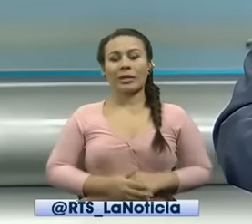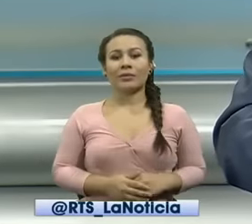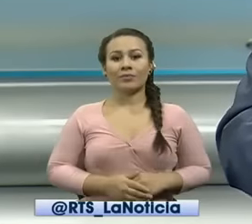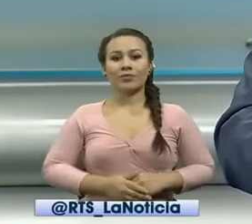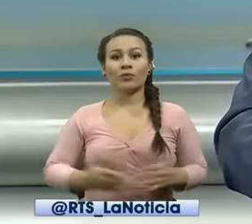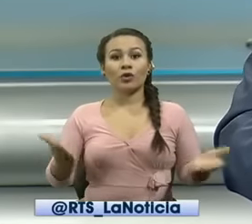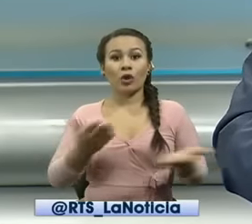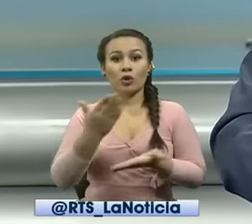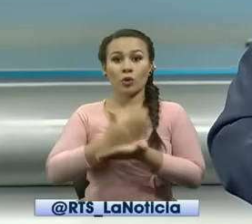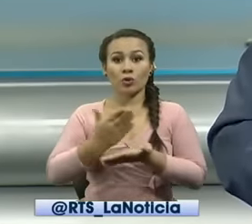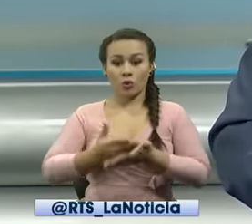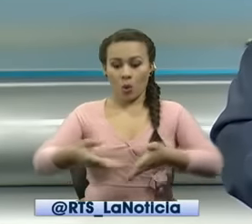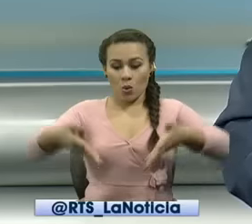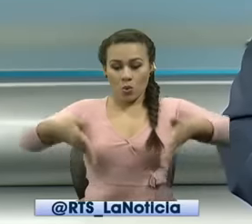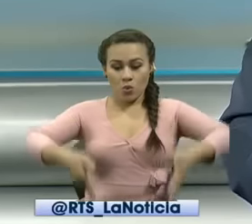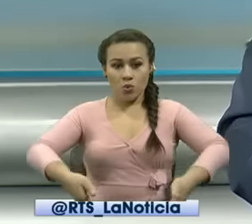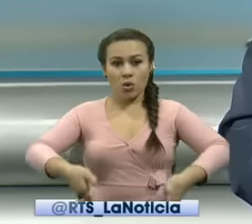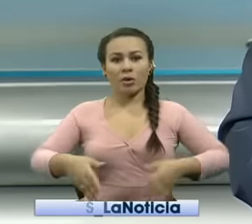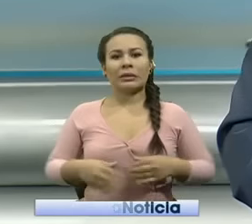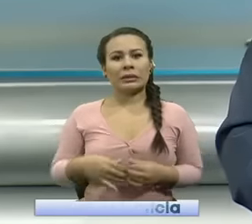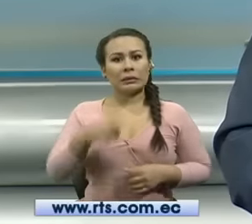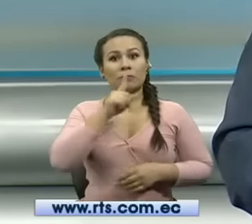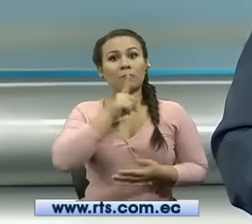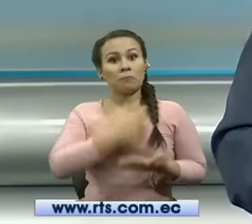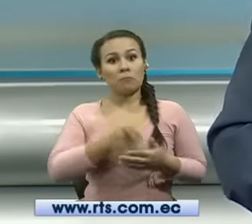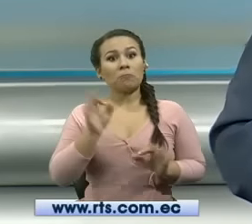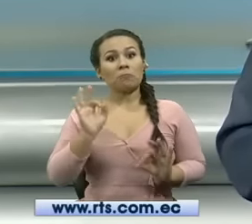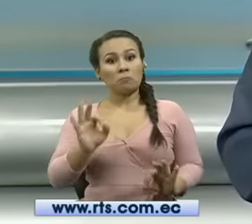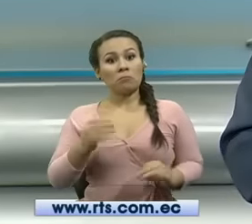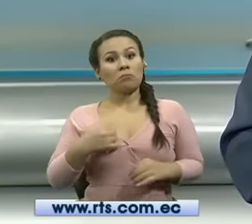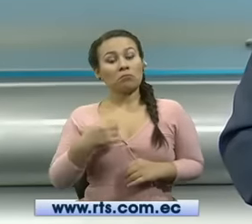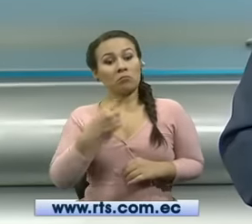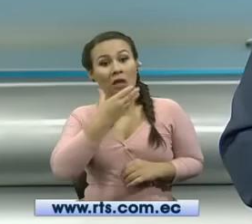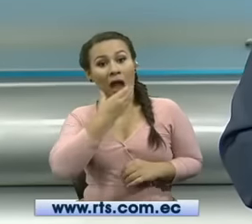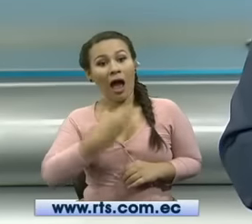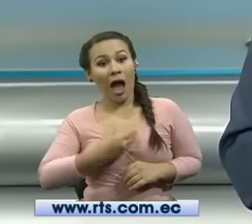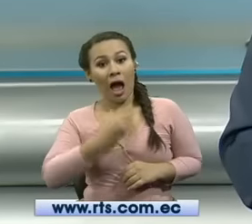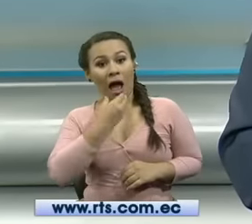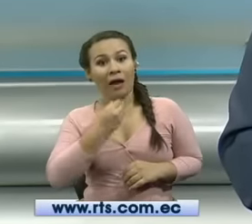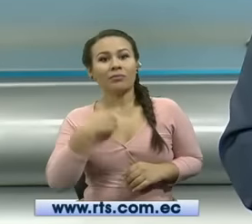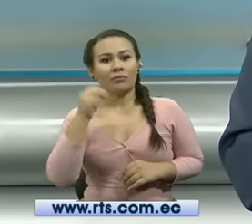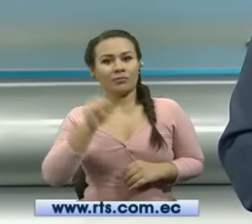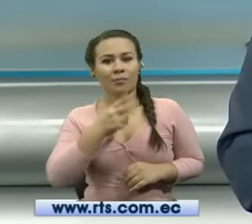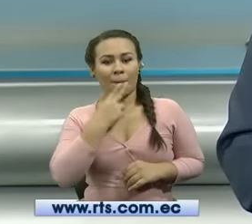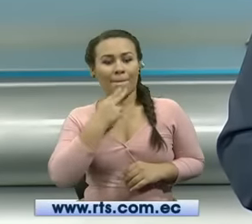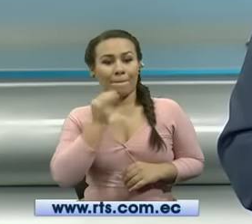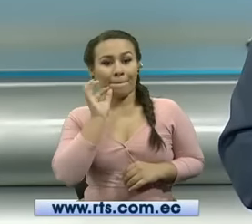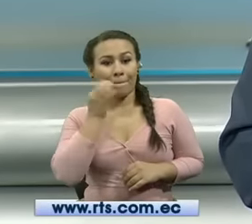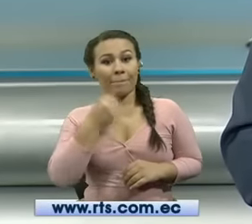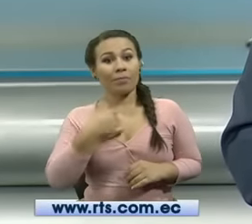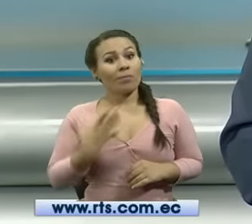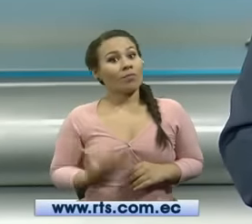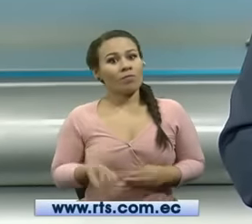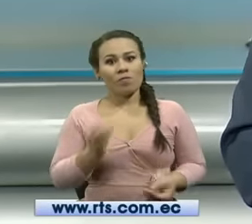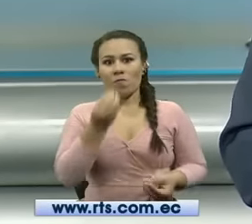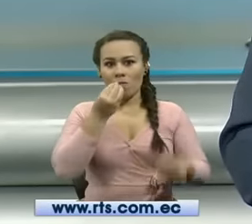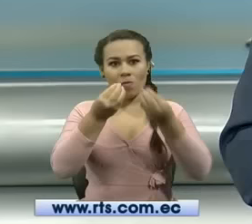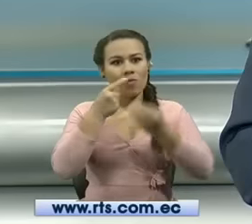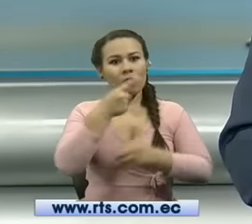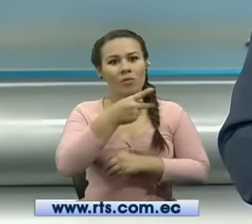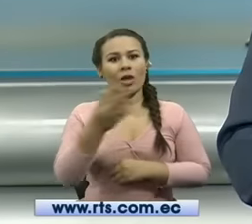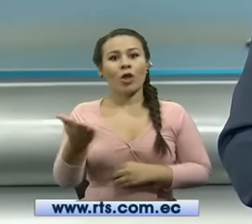cocido al vapor debe ser riquísimo delicioso me he quedado con las ganas y no me voy a quedar tranquilo hasta que no me coma